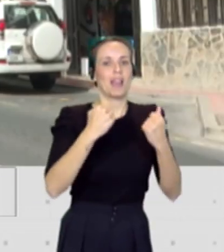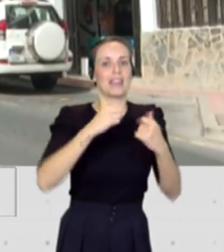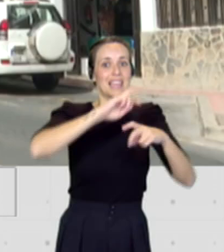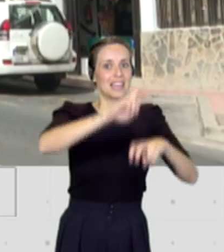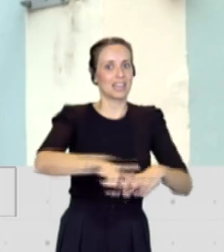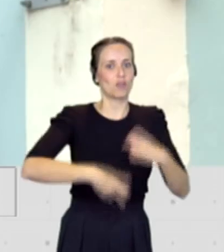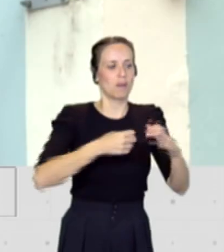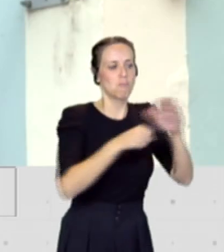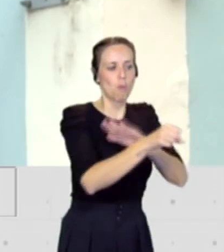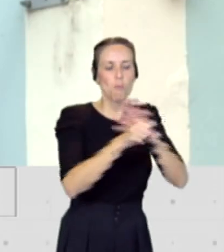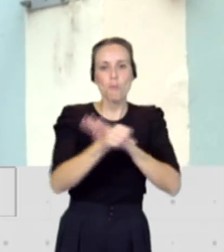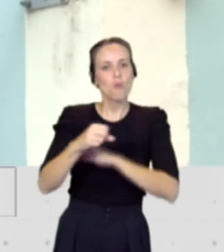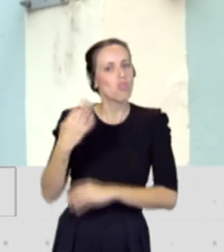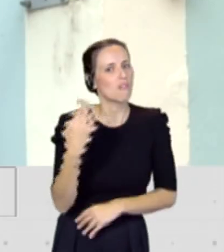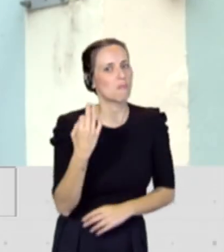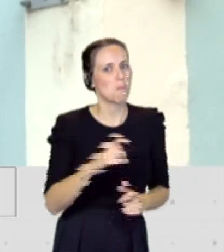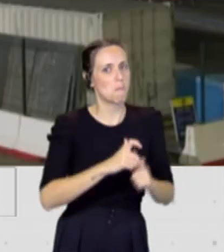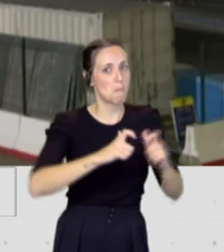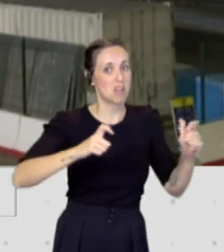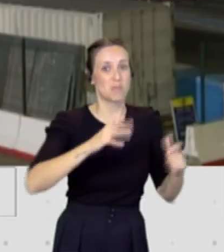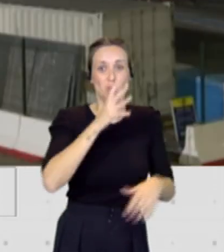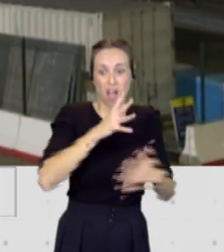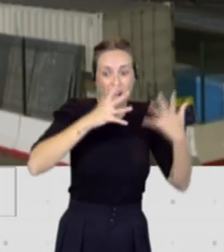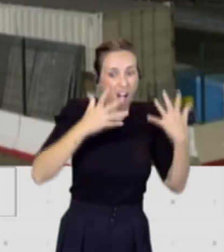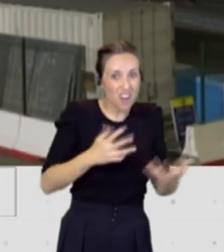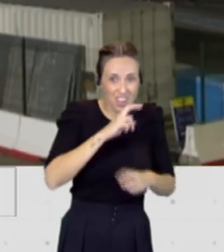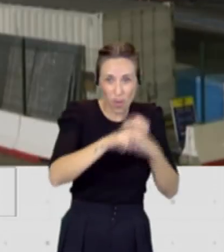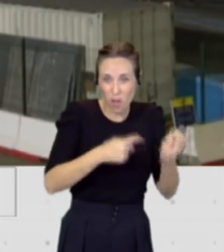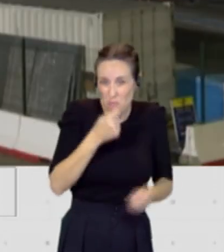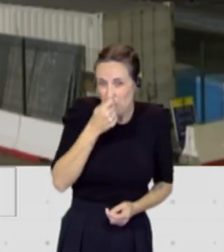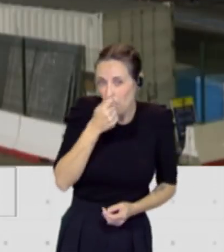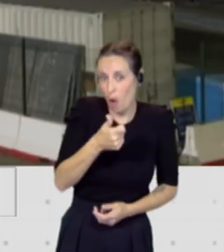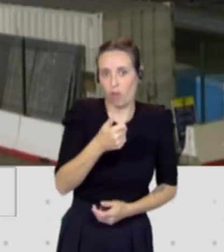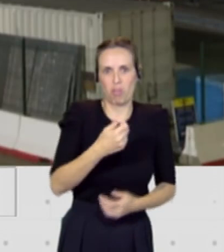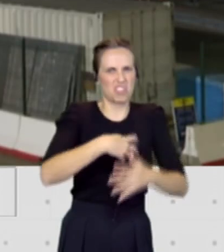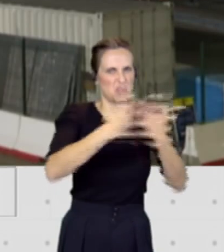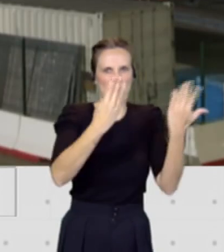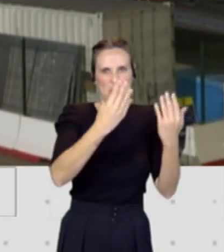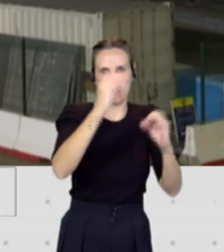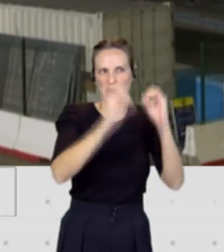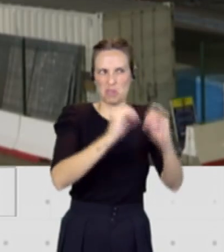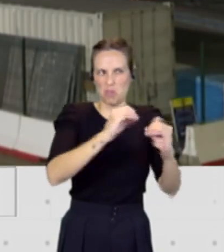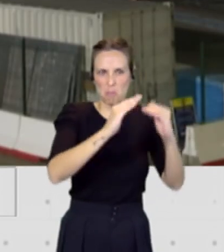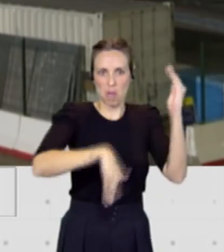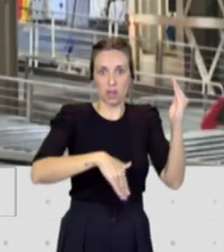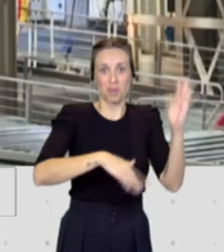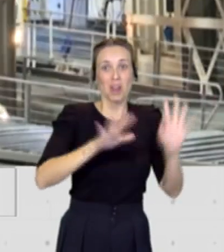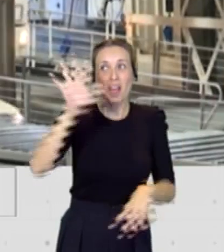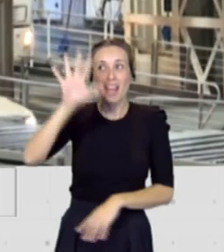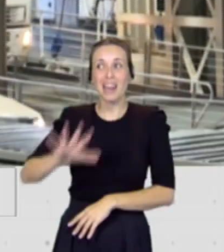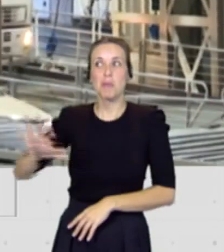en nuestra tierra tenemos una escasa penetración de renovables apenas alcanzamos el 19% cuando el territorio peninsular estalla por un